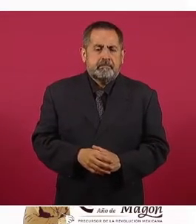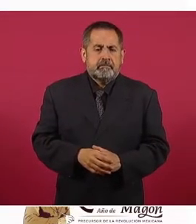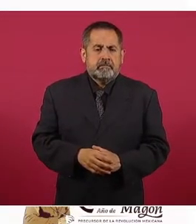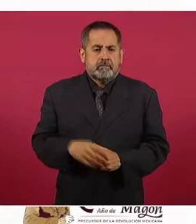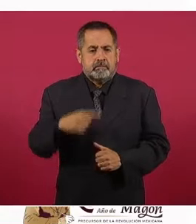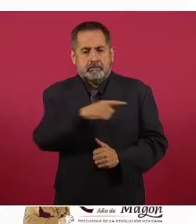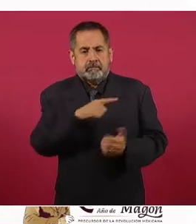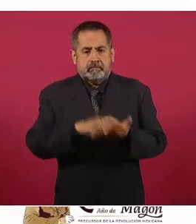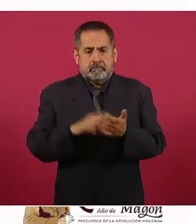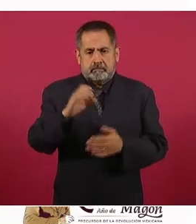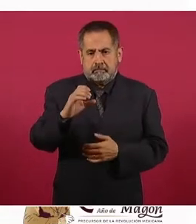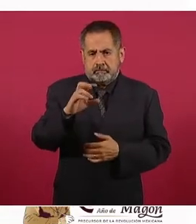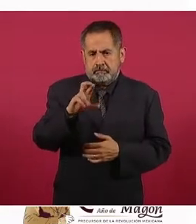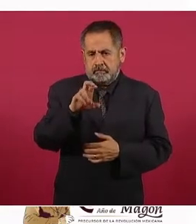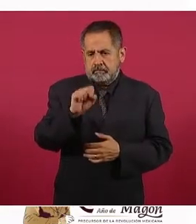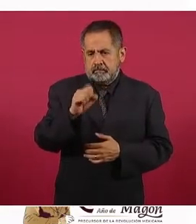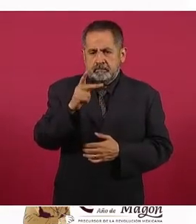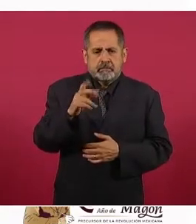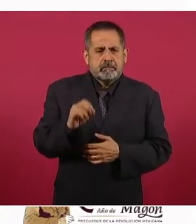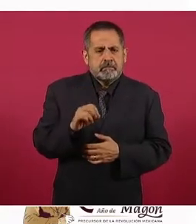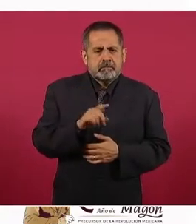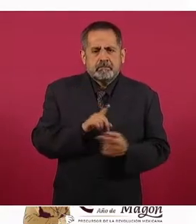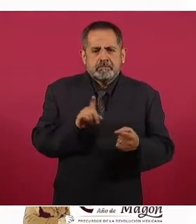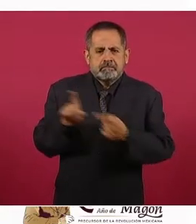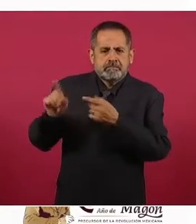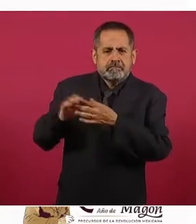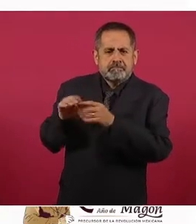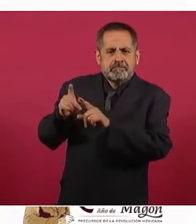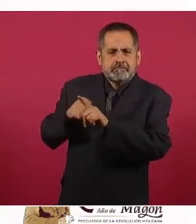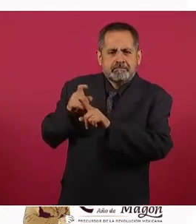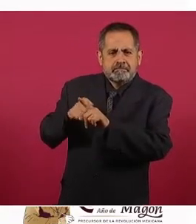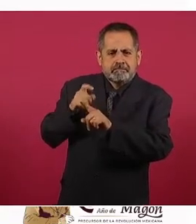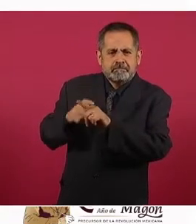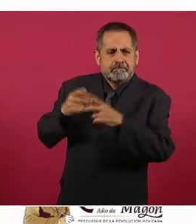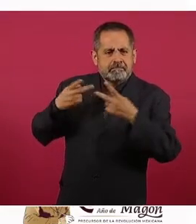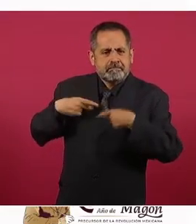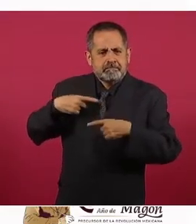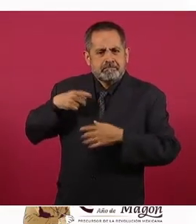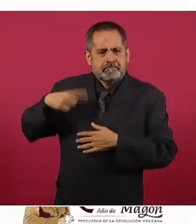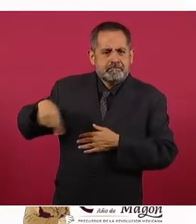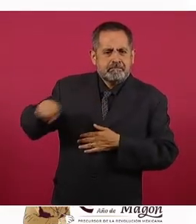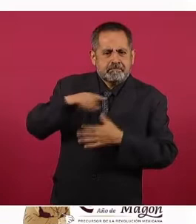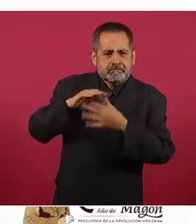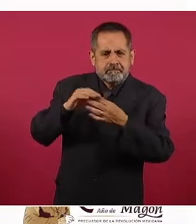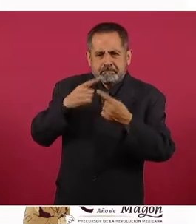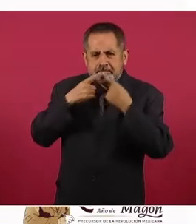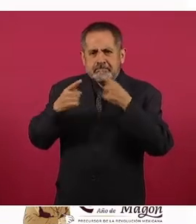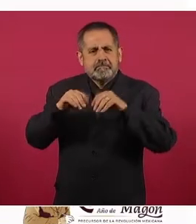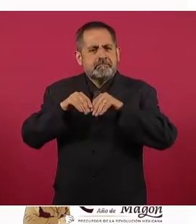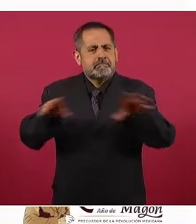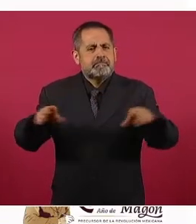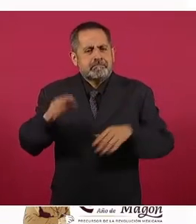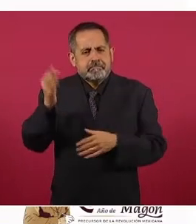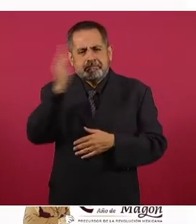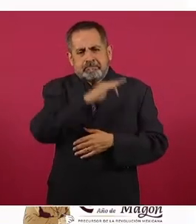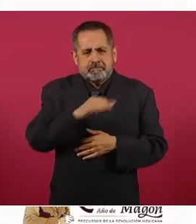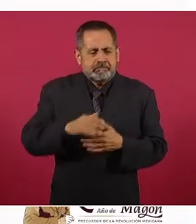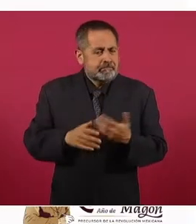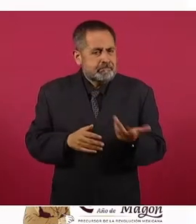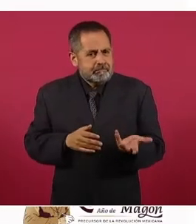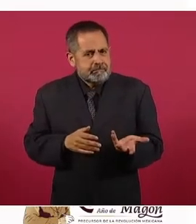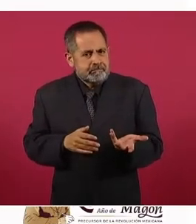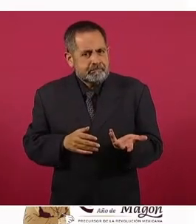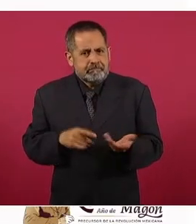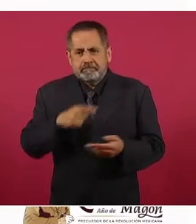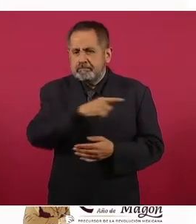Crespo es partidario de la descalificación y de burlarse de la figura presidencial. También difunde rumores, pues es lector